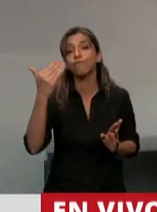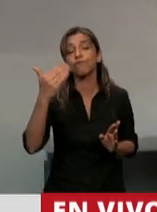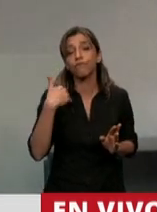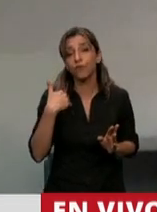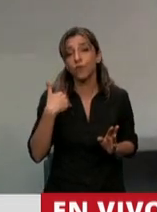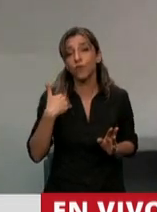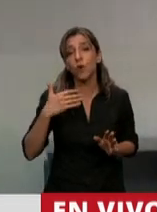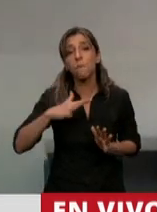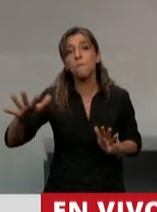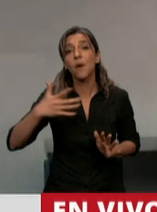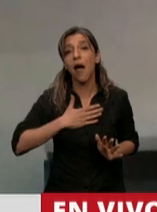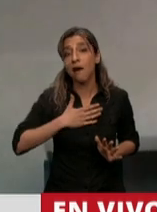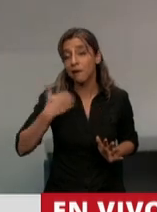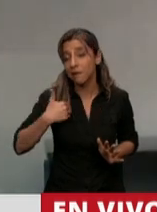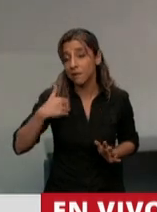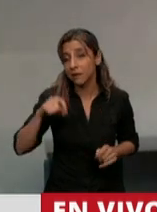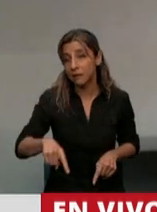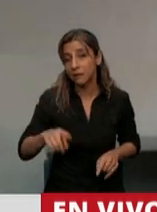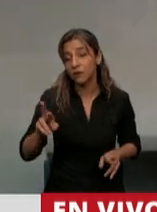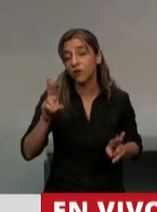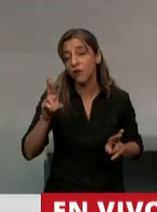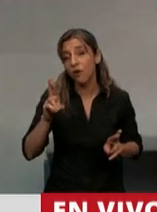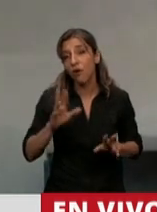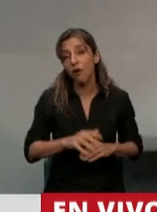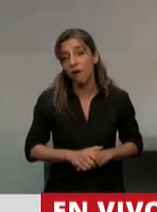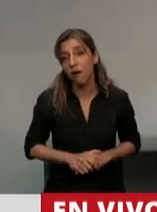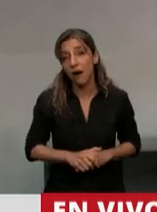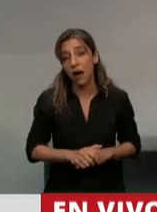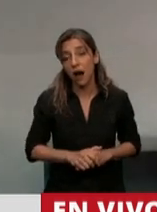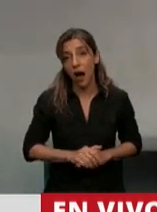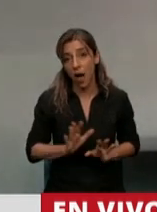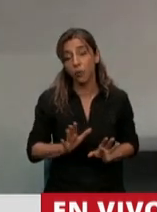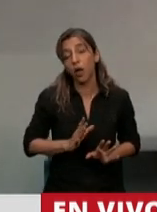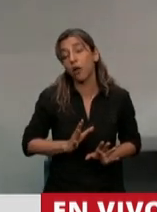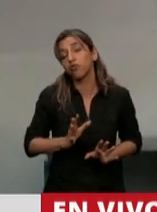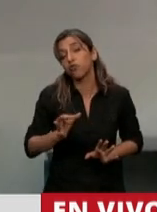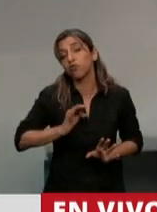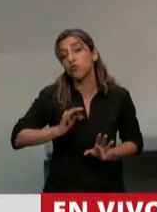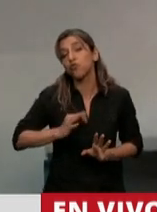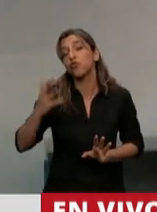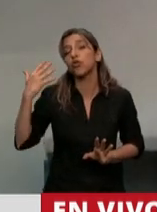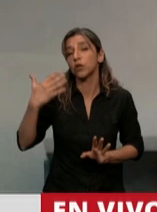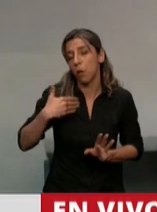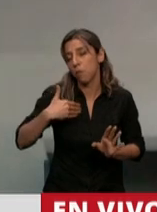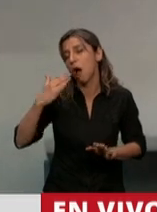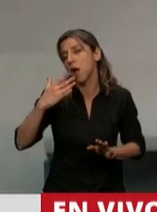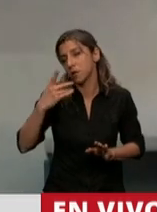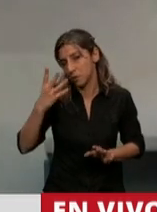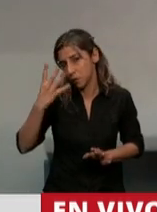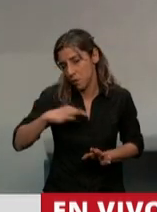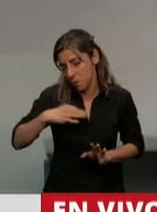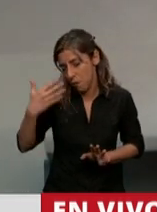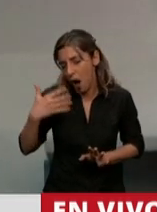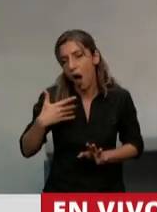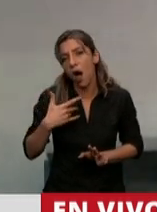los huecos que durante muchos, muchos, pero especialmente en los últimos cuatro años del gobierno anterior poco se